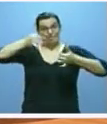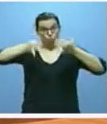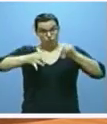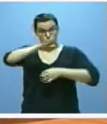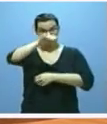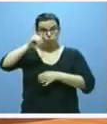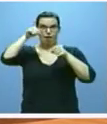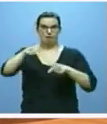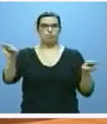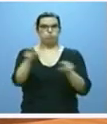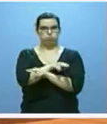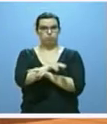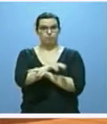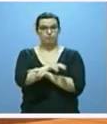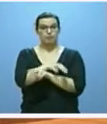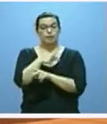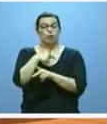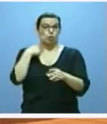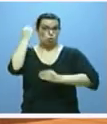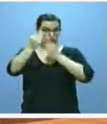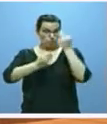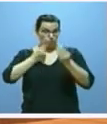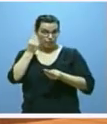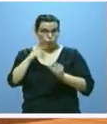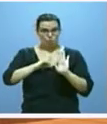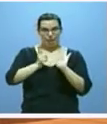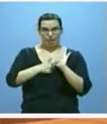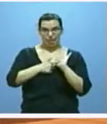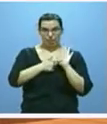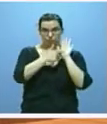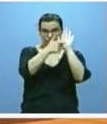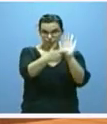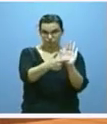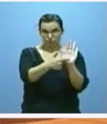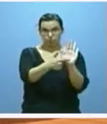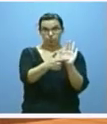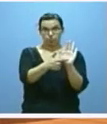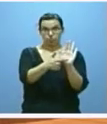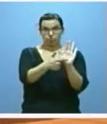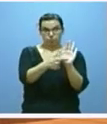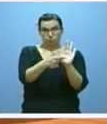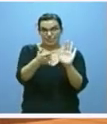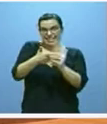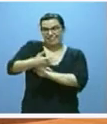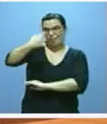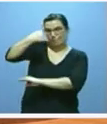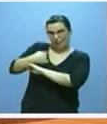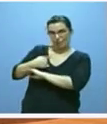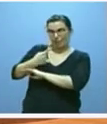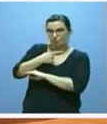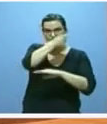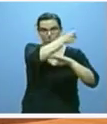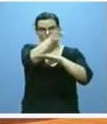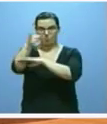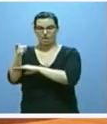Considero que esta clara previsión legal que nos vincula, que nos obliga, nos exige a todos una